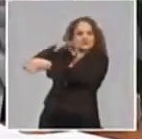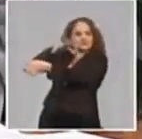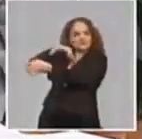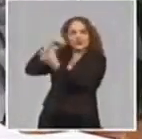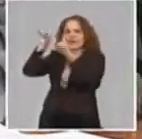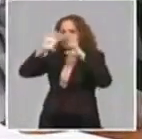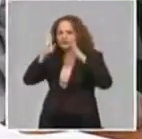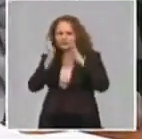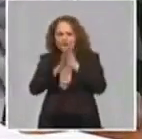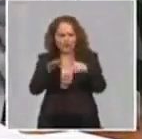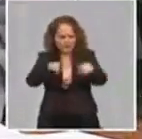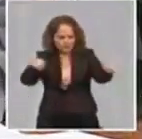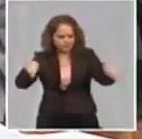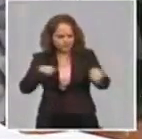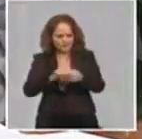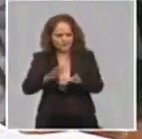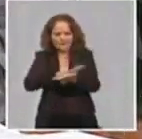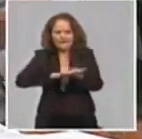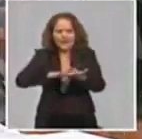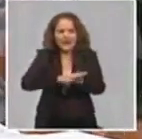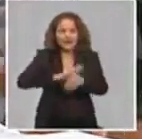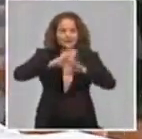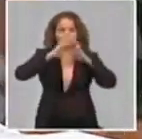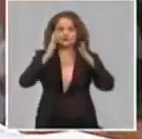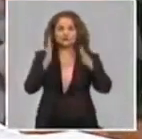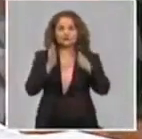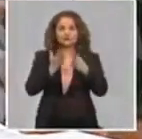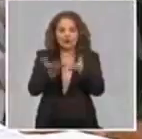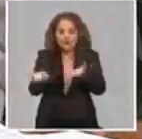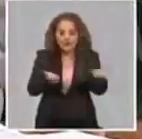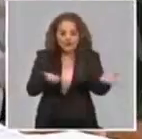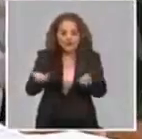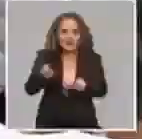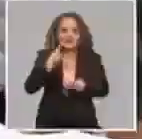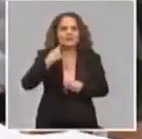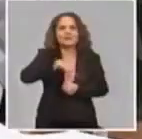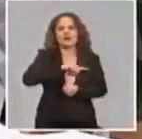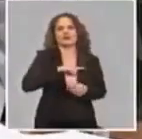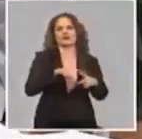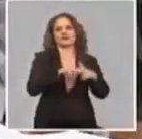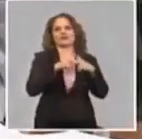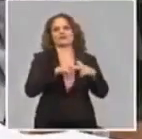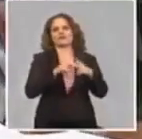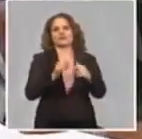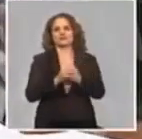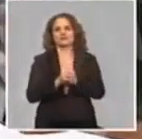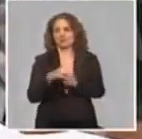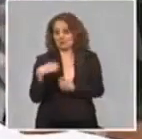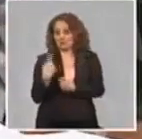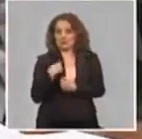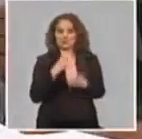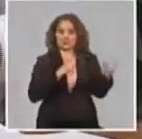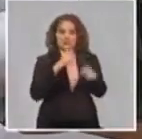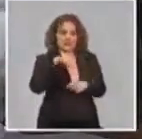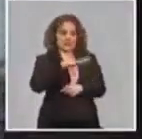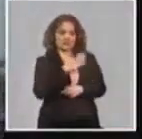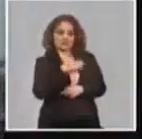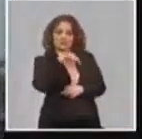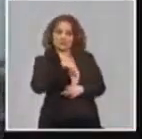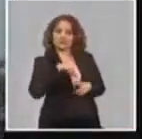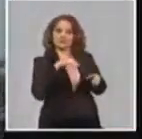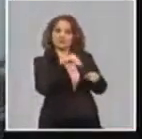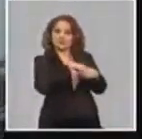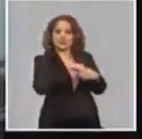quirúrgicos, lavadoras, dispensarios, etc. O sea, como nosotros tenemos esos talleres y tenemos la posibilidad de una